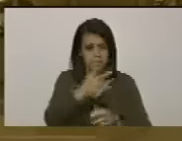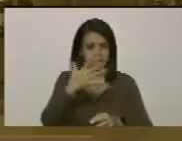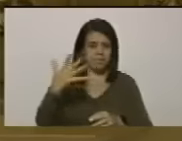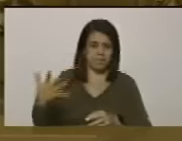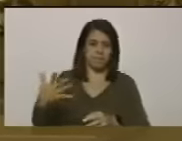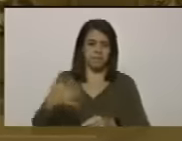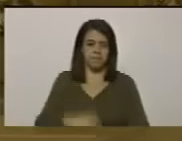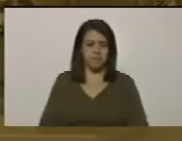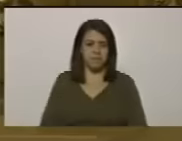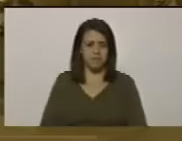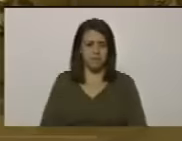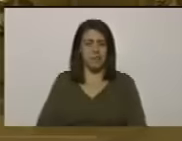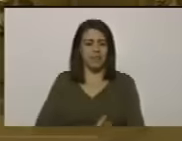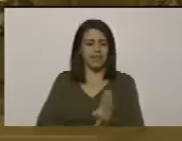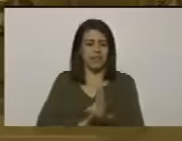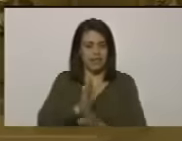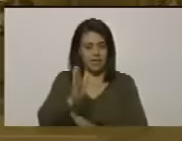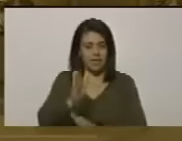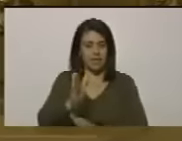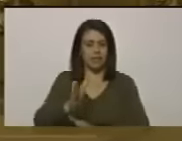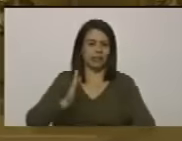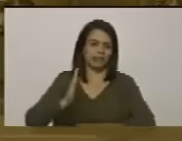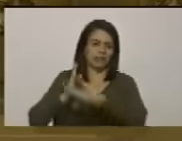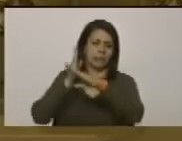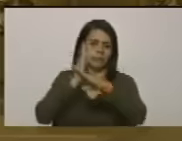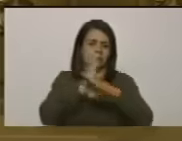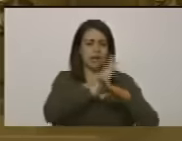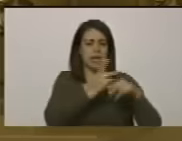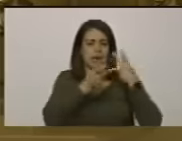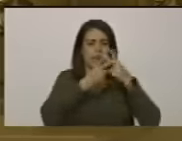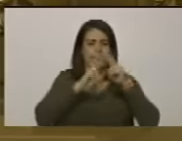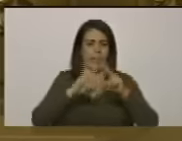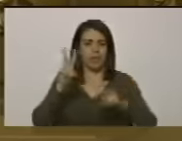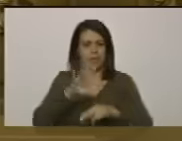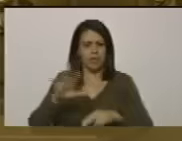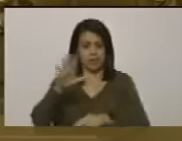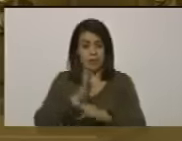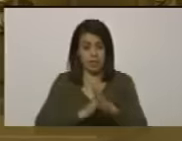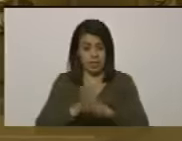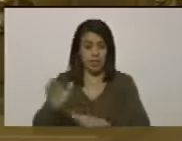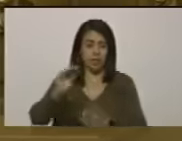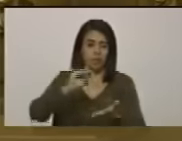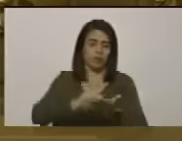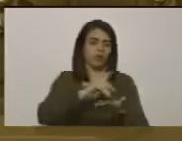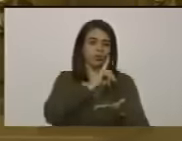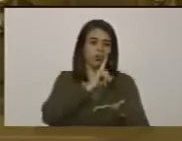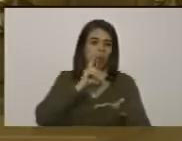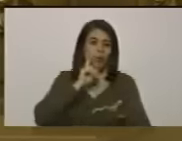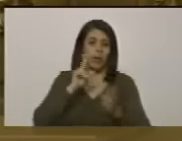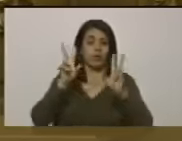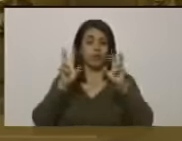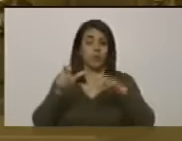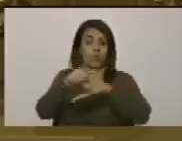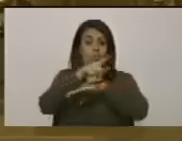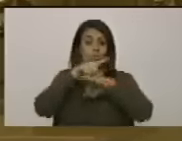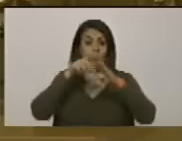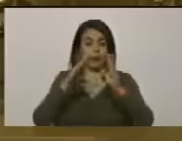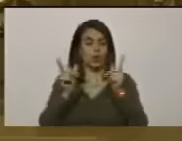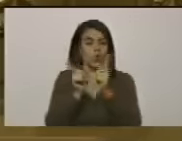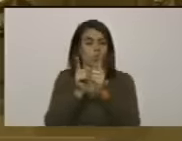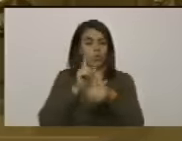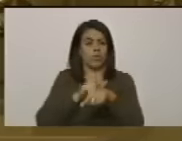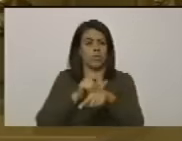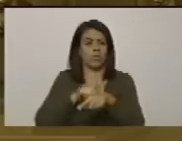veinticinco seguir entonces obstruyendo la paz de Venezuela seguir seguir entonces nombrando un nuevo gobierno interino